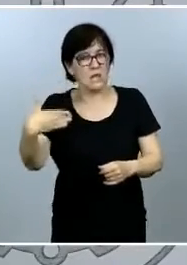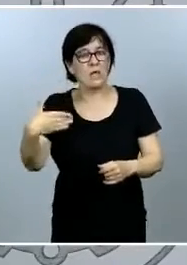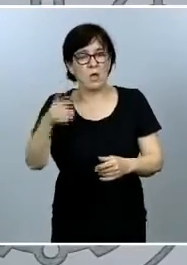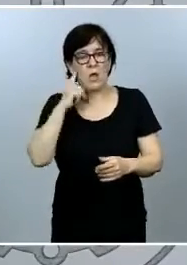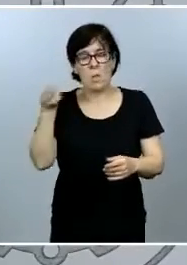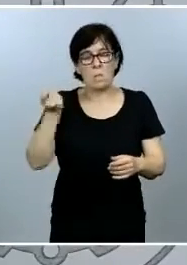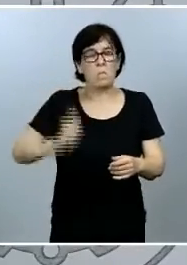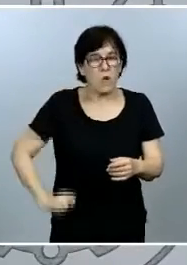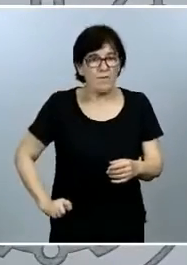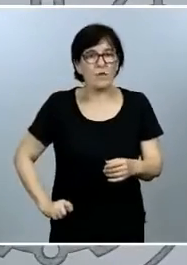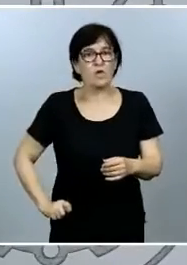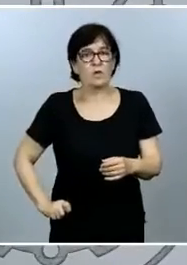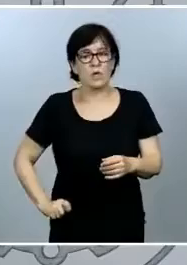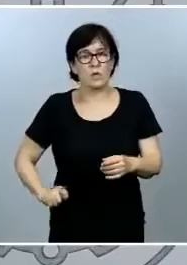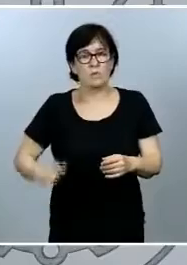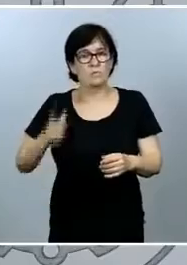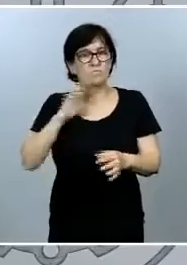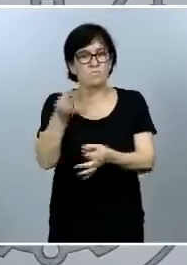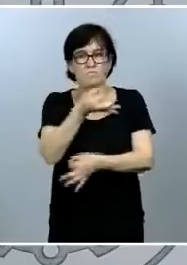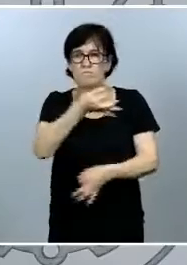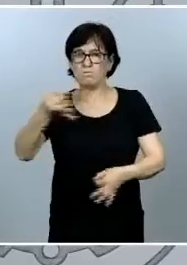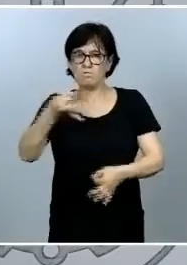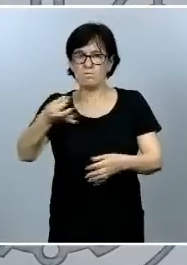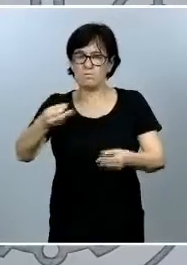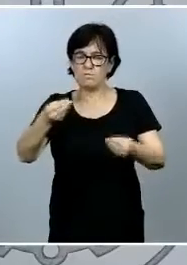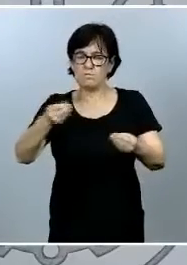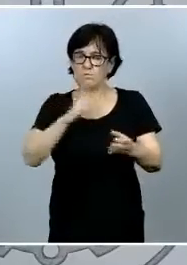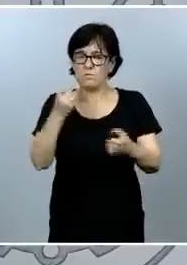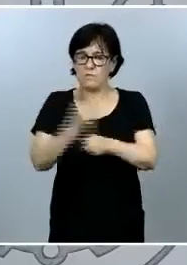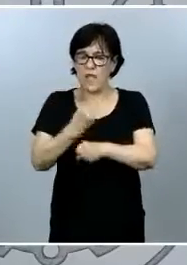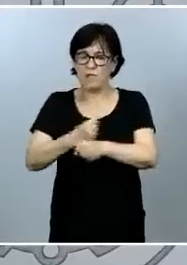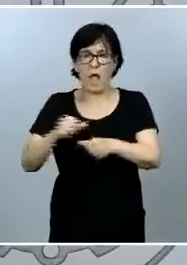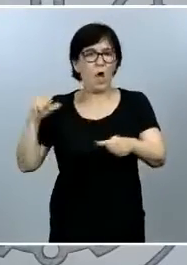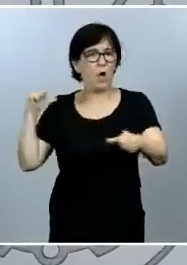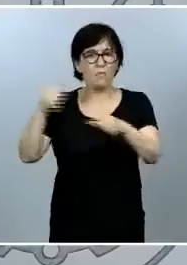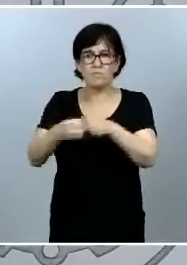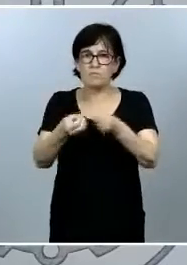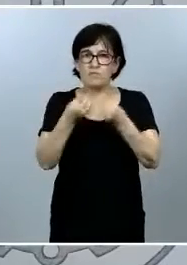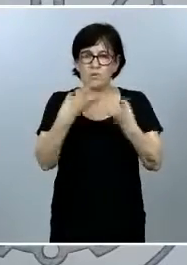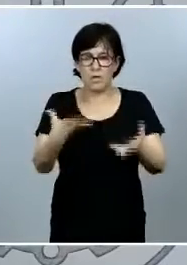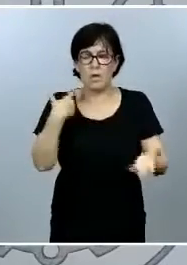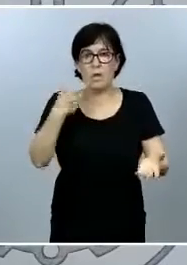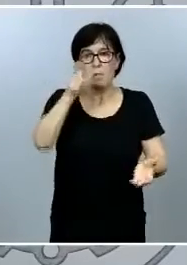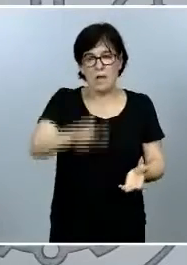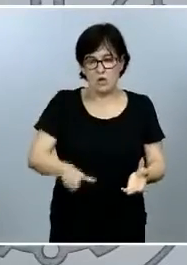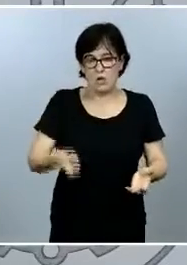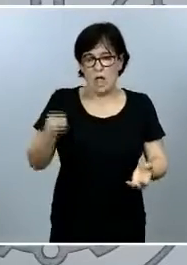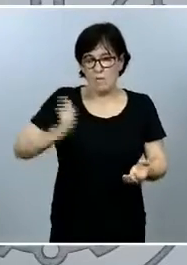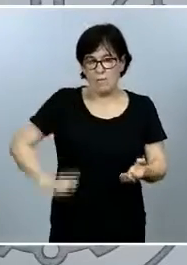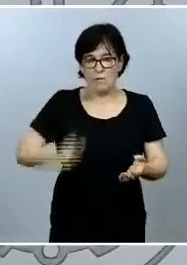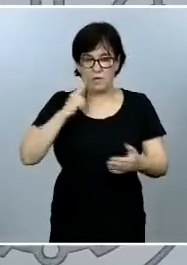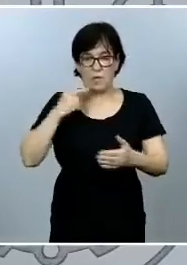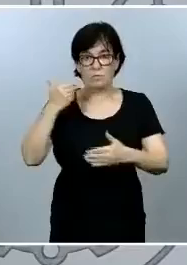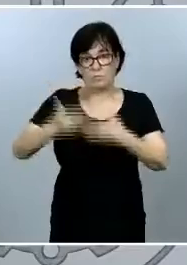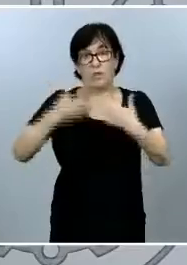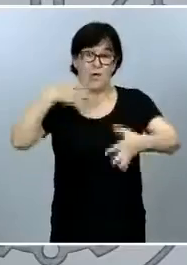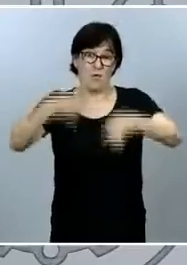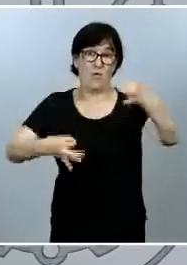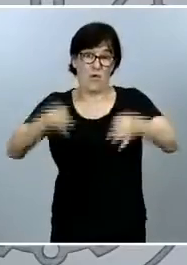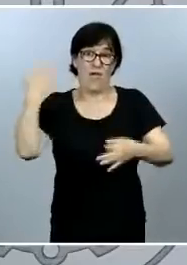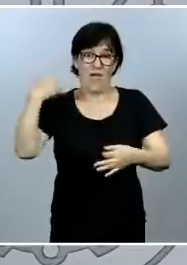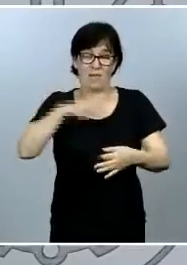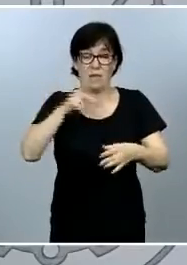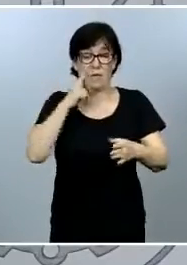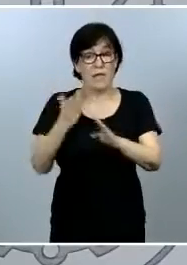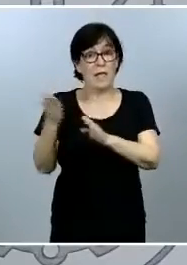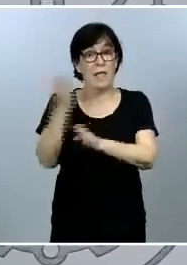que ha sido impecable en toda su trayectoria personal y profesional a lo largo de su carrera judicial y en la etapa previa